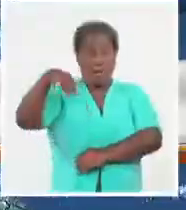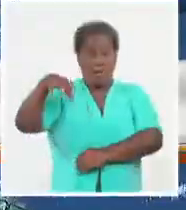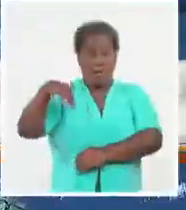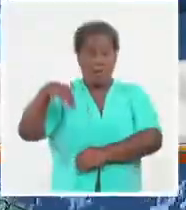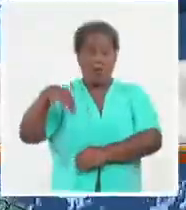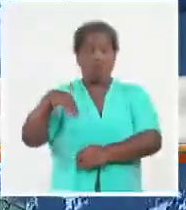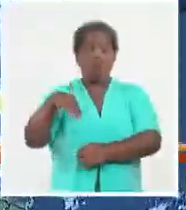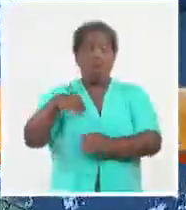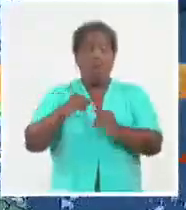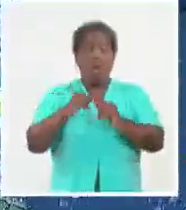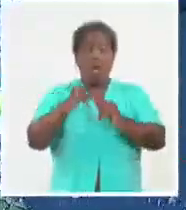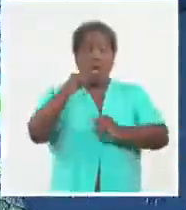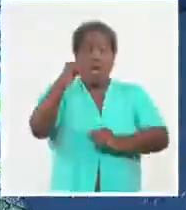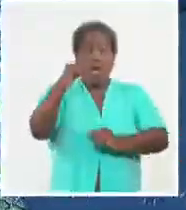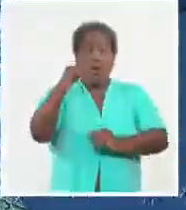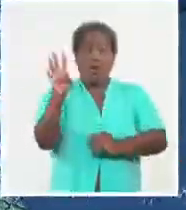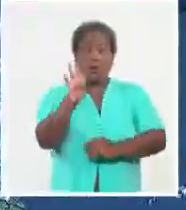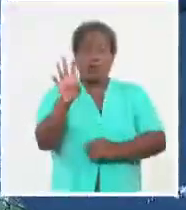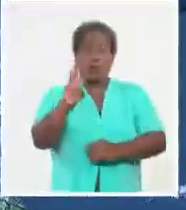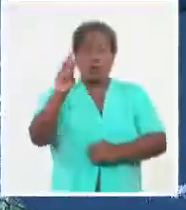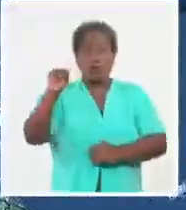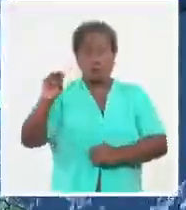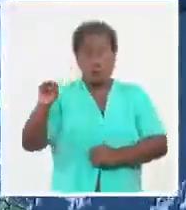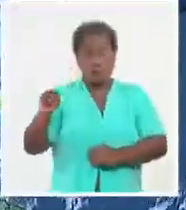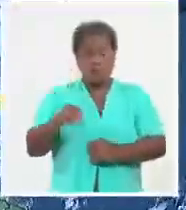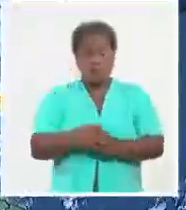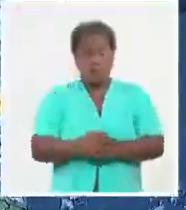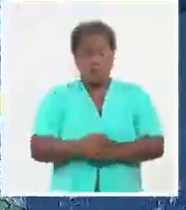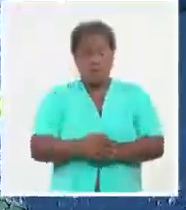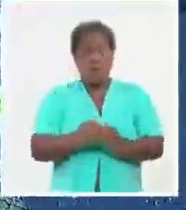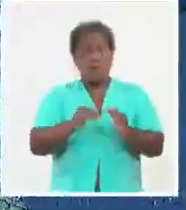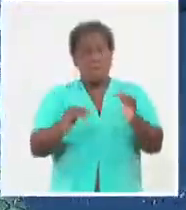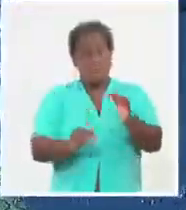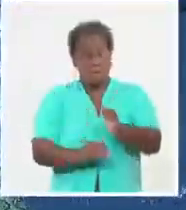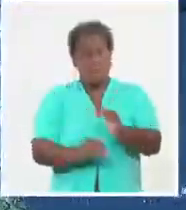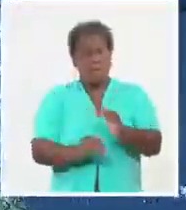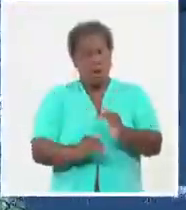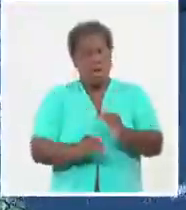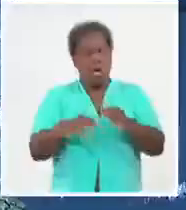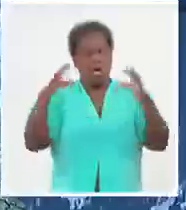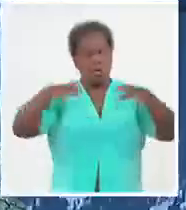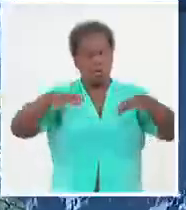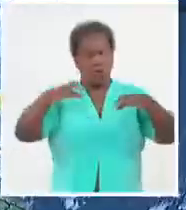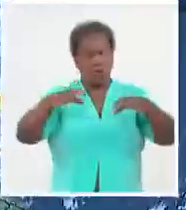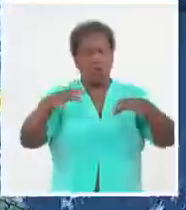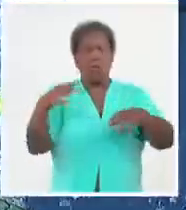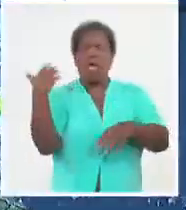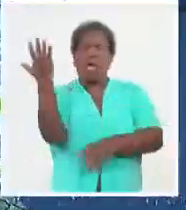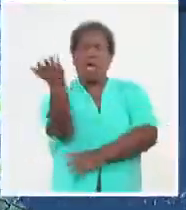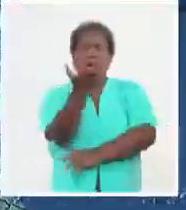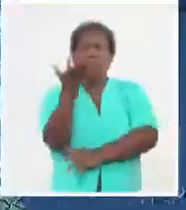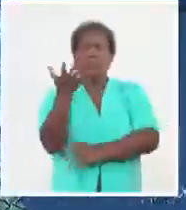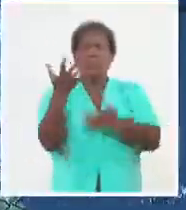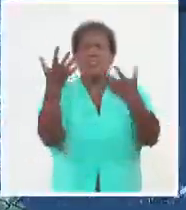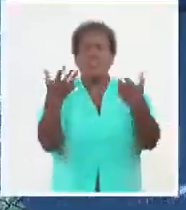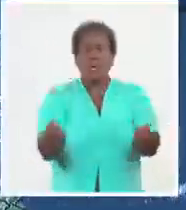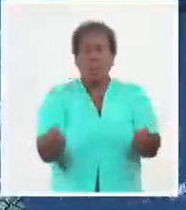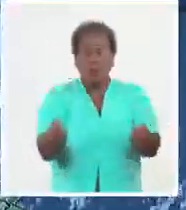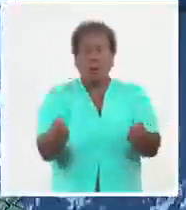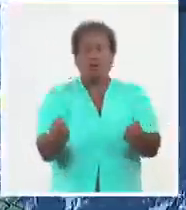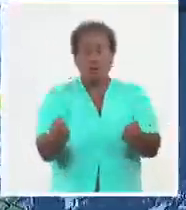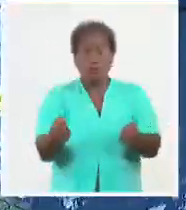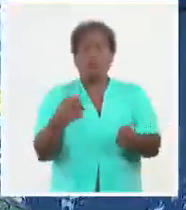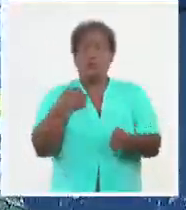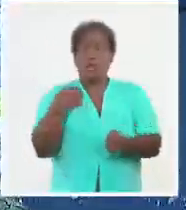milímetros durante la tarde y hasta la nochecer. En realidad, es muy baja la probabilidad de lluvia. El aire es seco, estable. Tenemos una masa